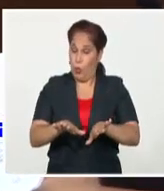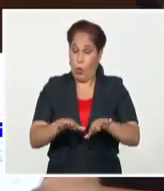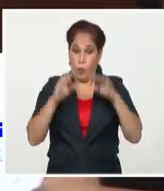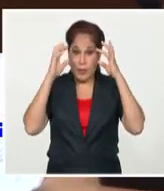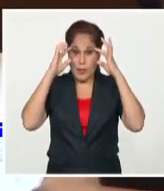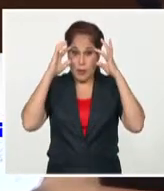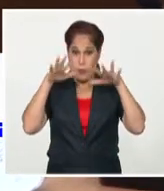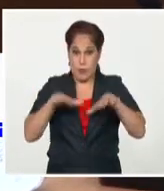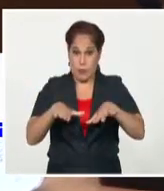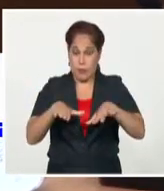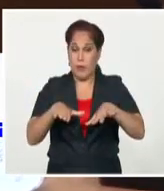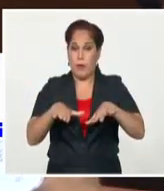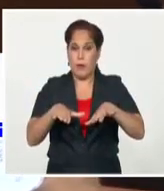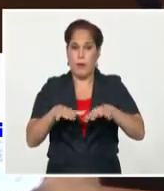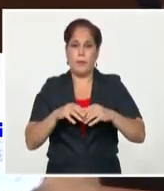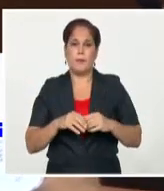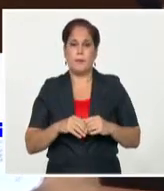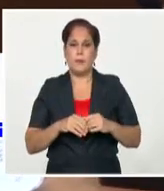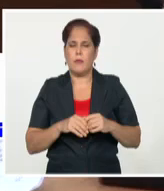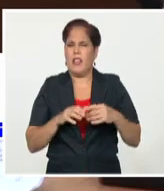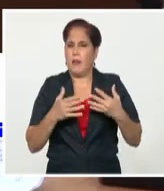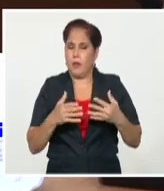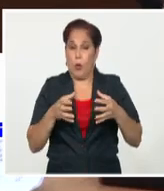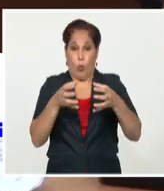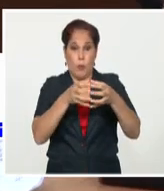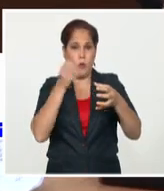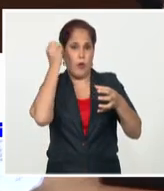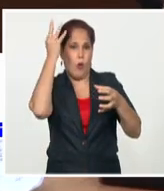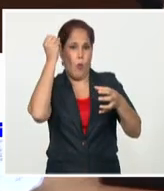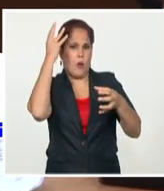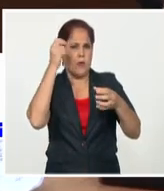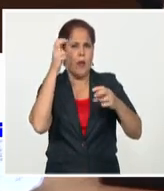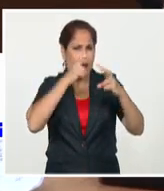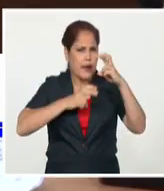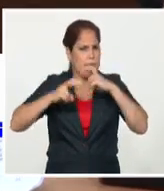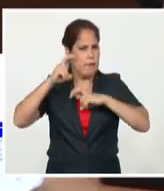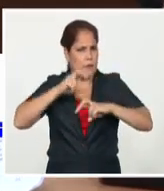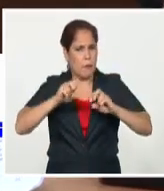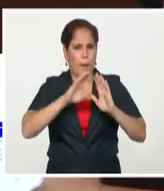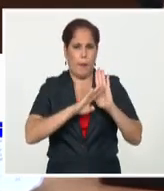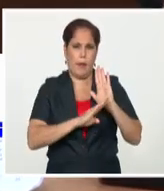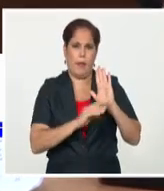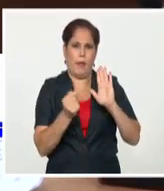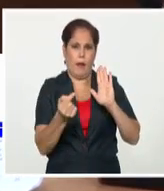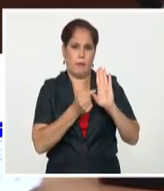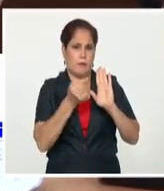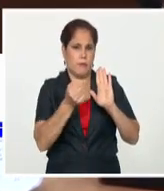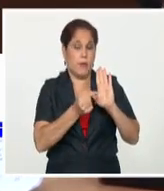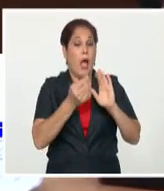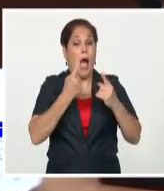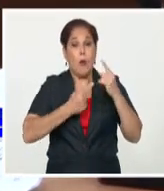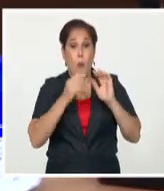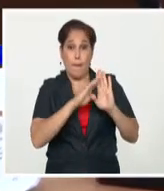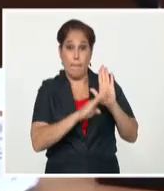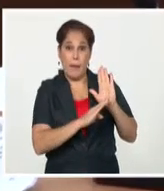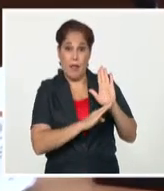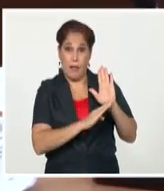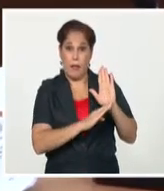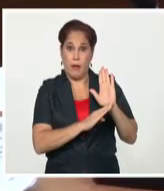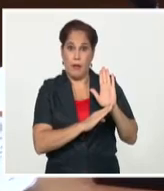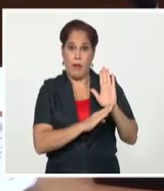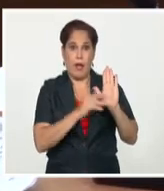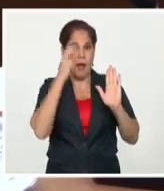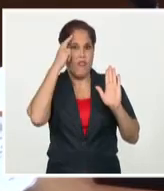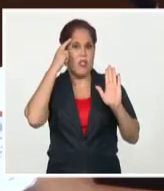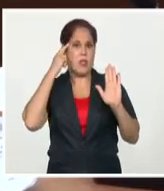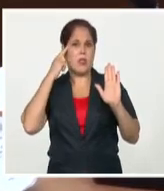metafórica, en el Comité de Innovación, revisando todas las medidas. Porque hay algunas que ya con el paso del tiempo